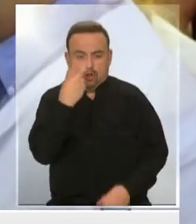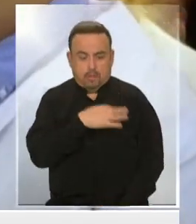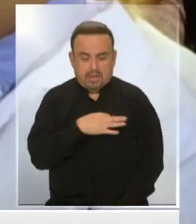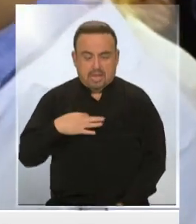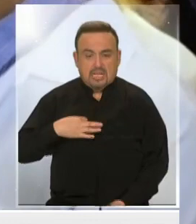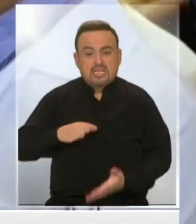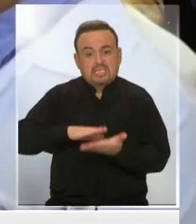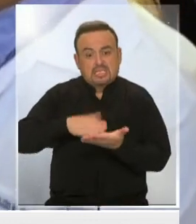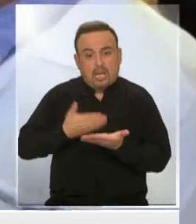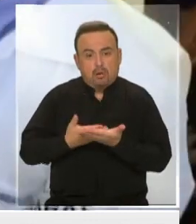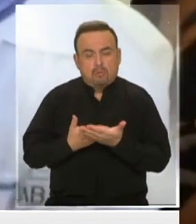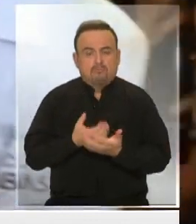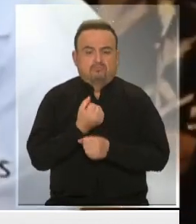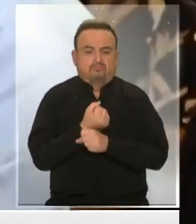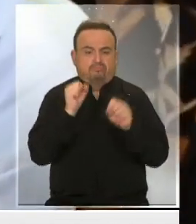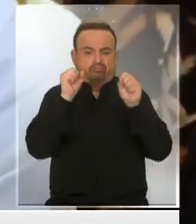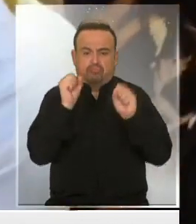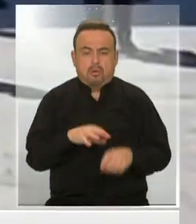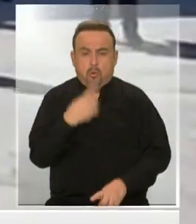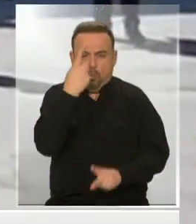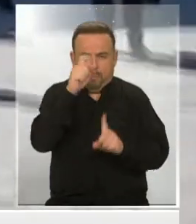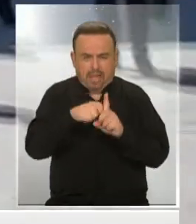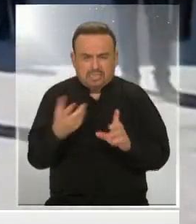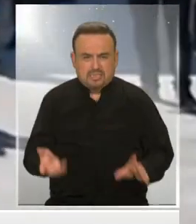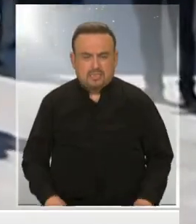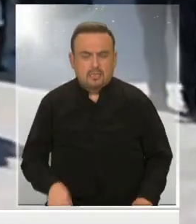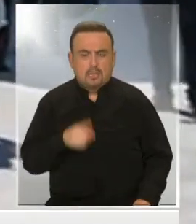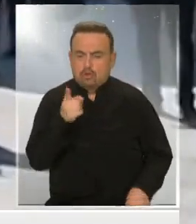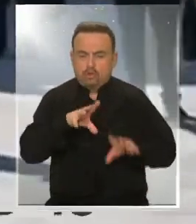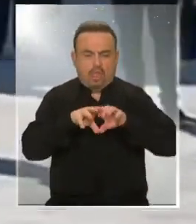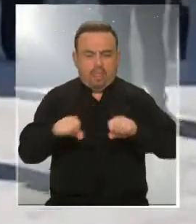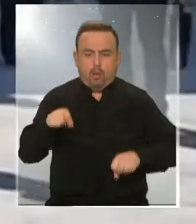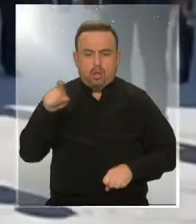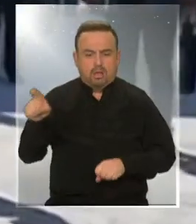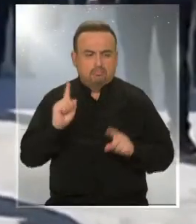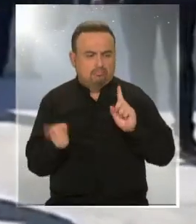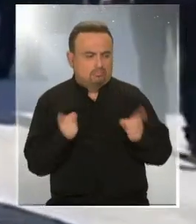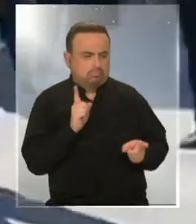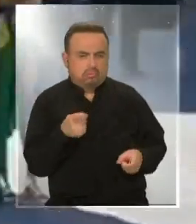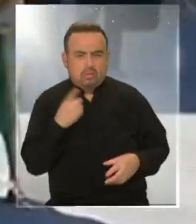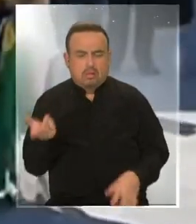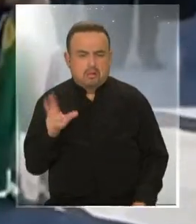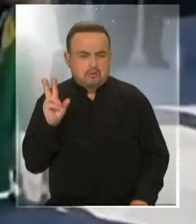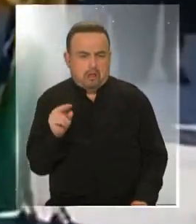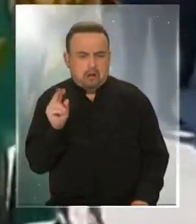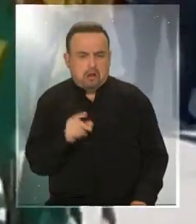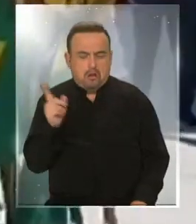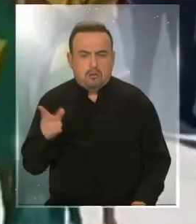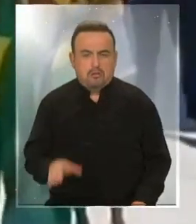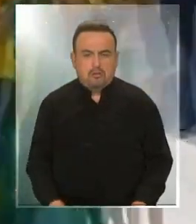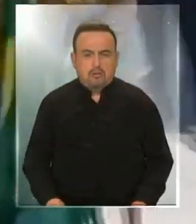ministros de salud en menos de un mes, ambos por no estar de acuerdo con la polémica y negacionista posición del mandatario.